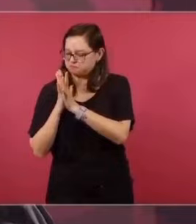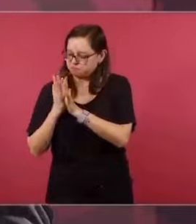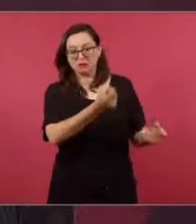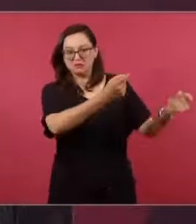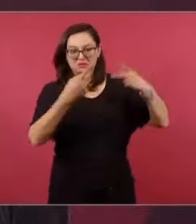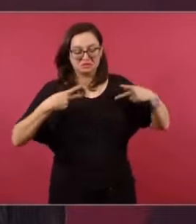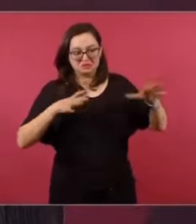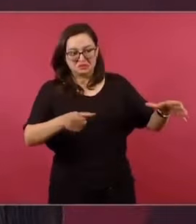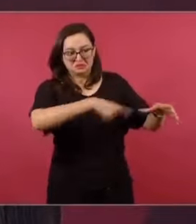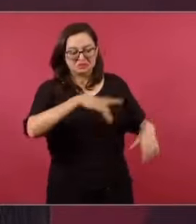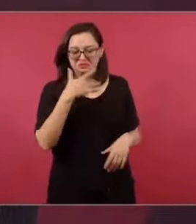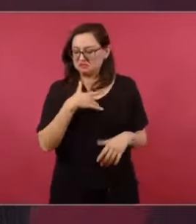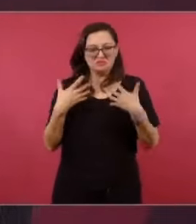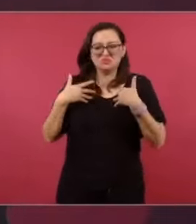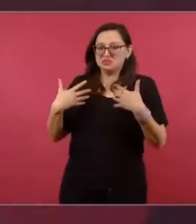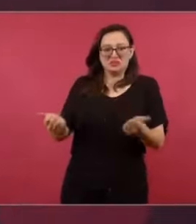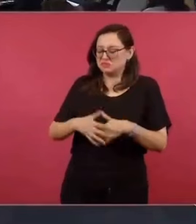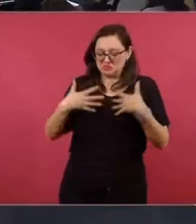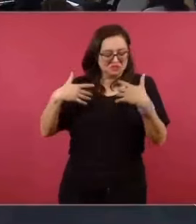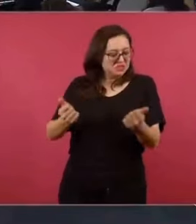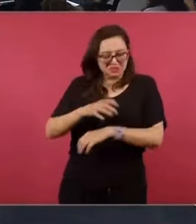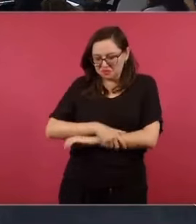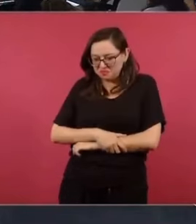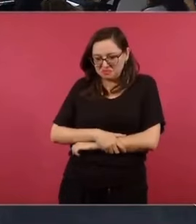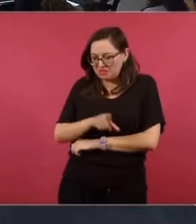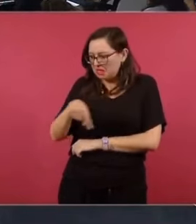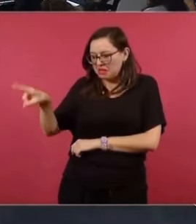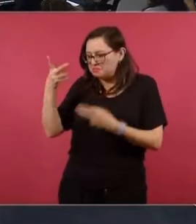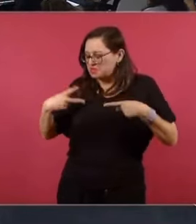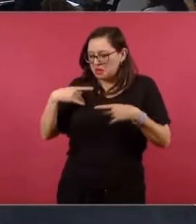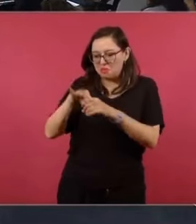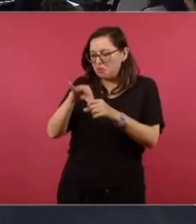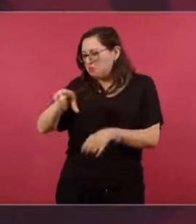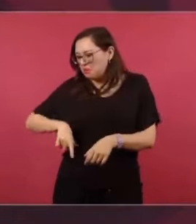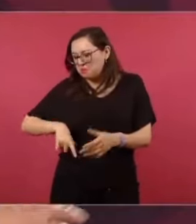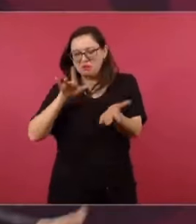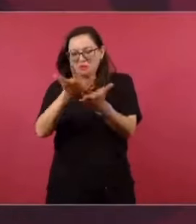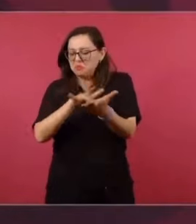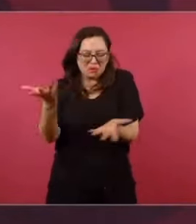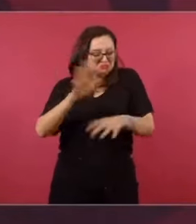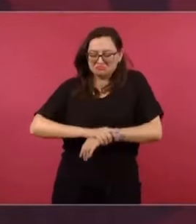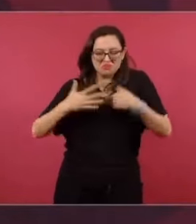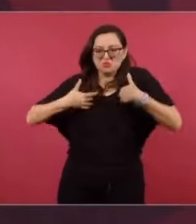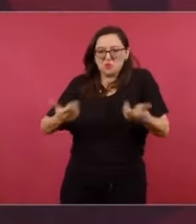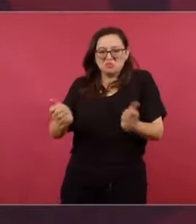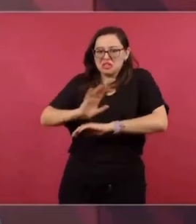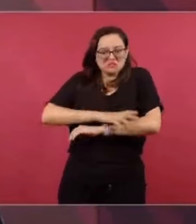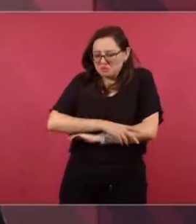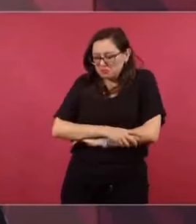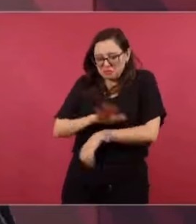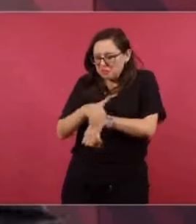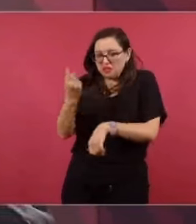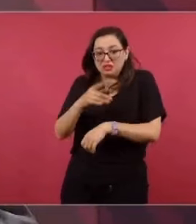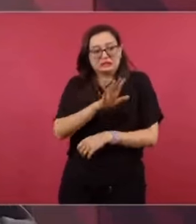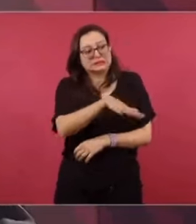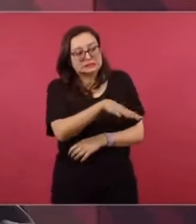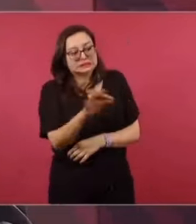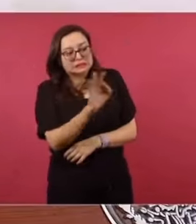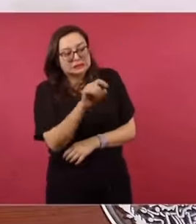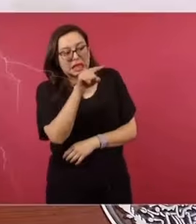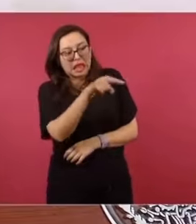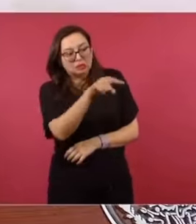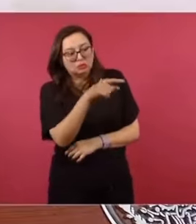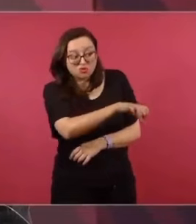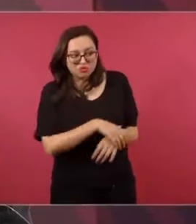en todo sentido. Dicen algunos, todavía no alcanzo a comprender, pues lo que tienes que pensar con todo respeto es que te jugaron el dedo